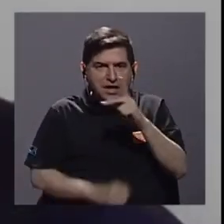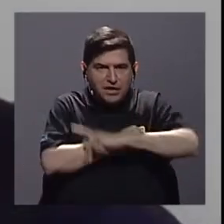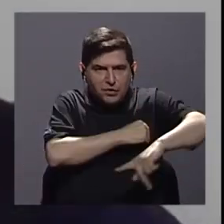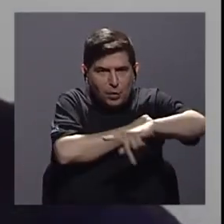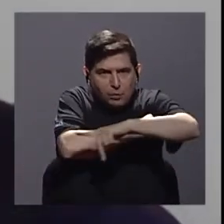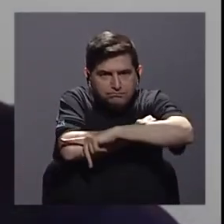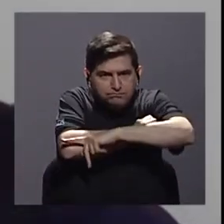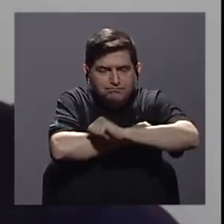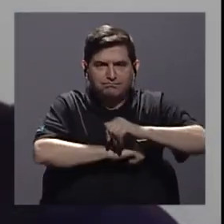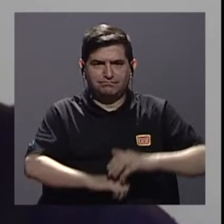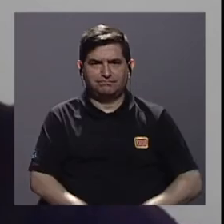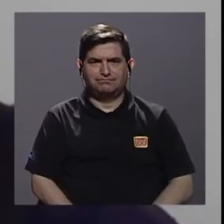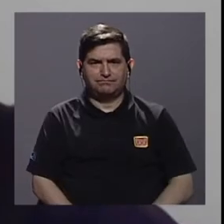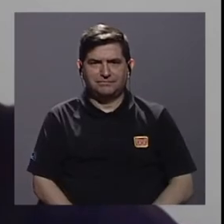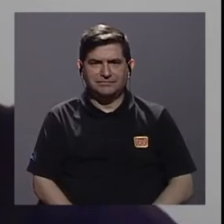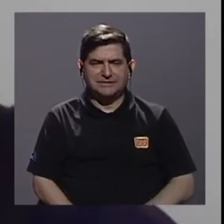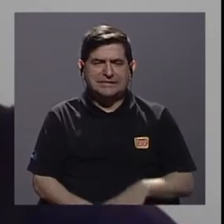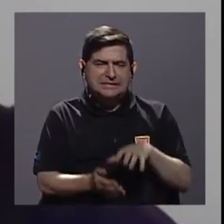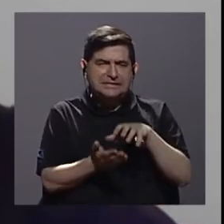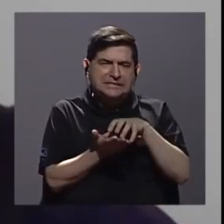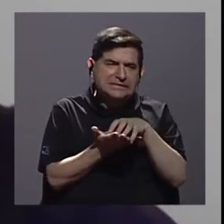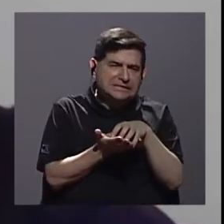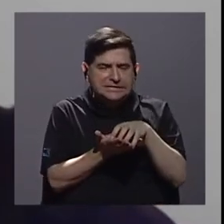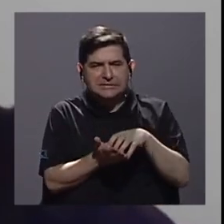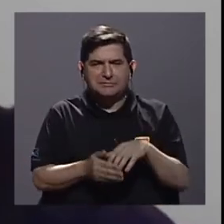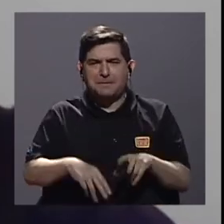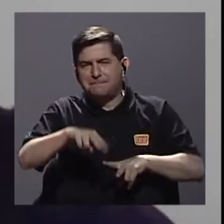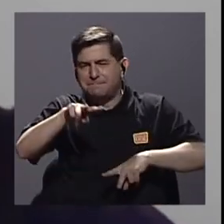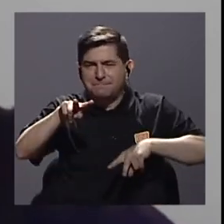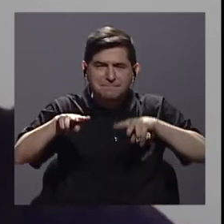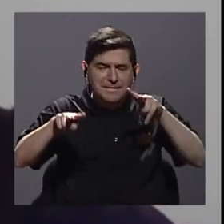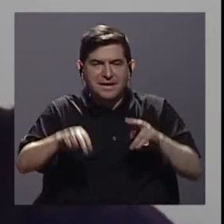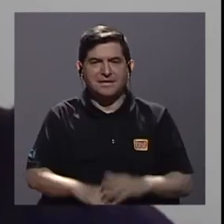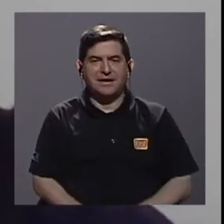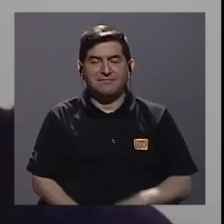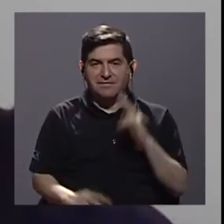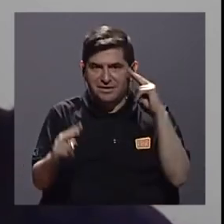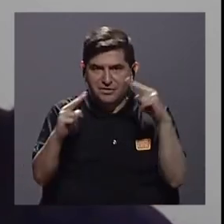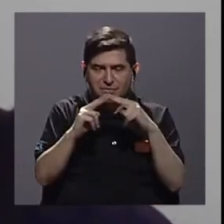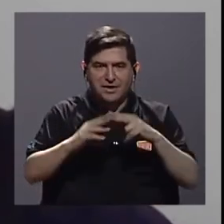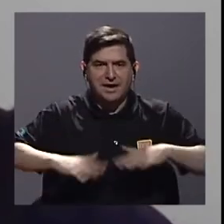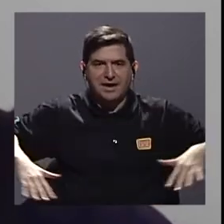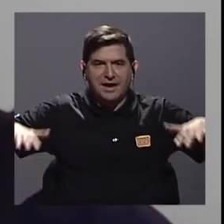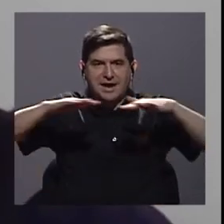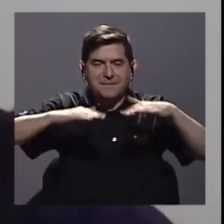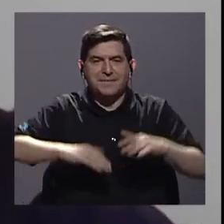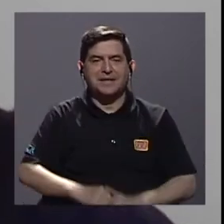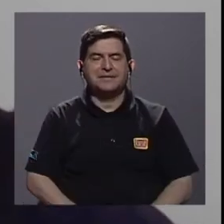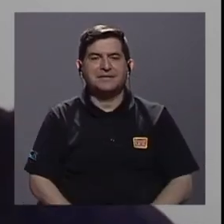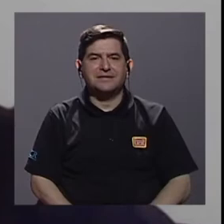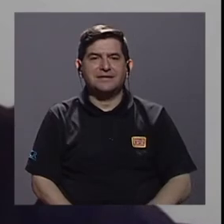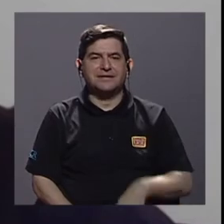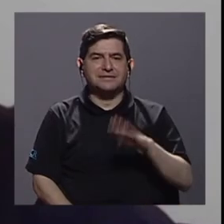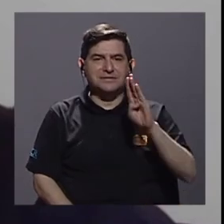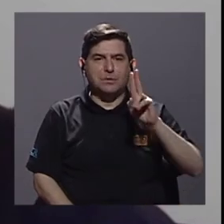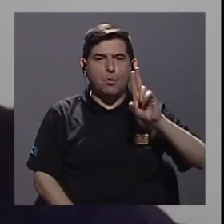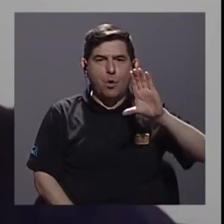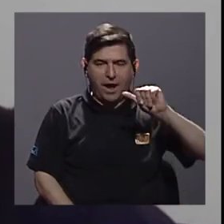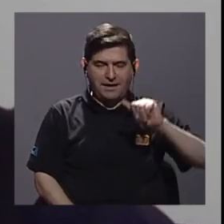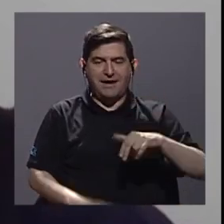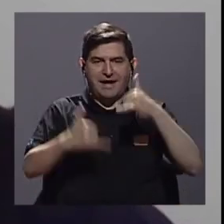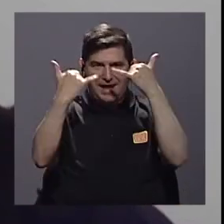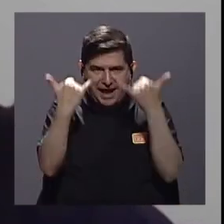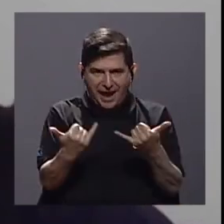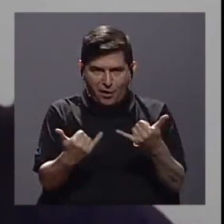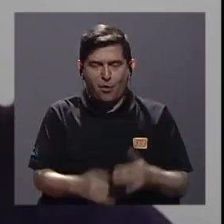con mucha ambigüedad, ¿verdad? Lo que se conoce como los ambientes buca, ¿verdad? Ahora, viene